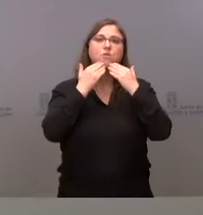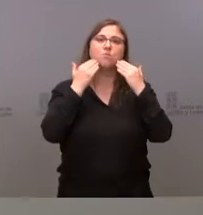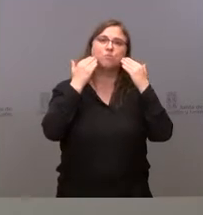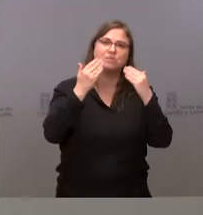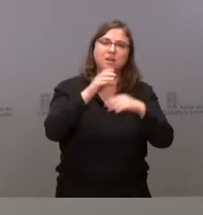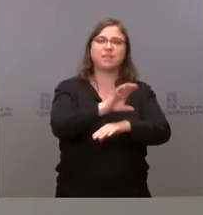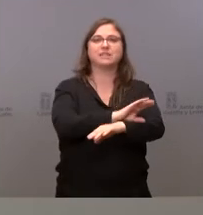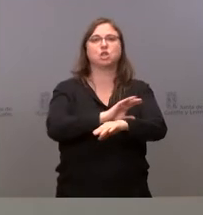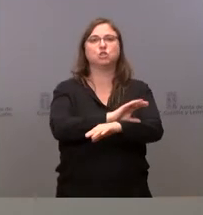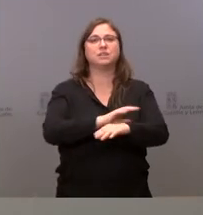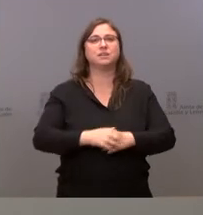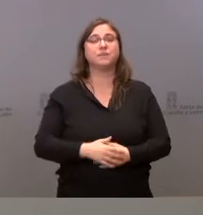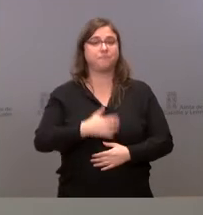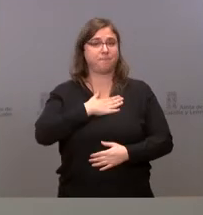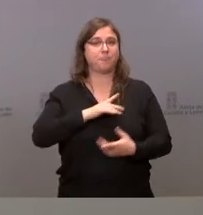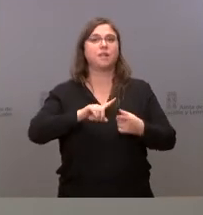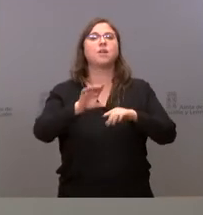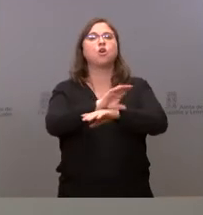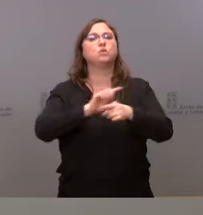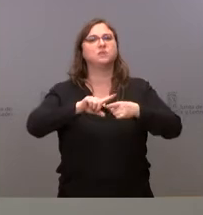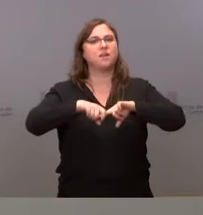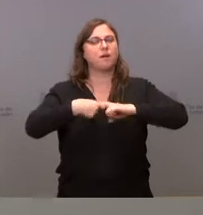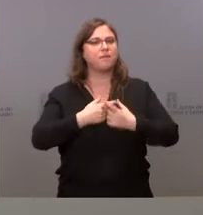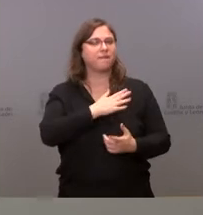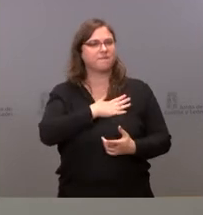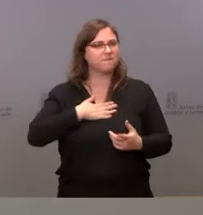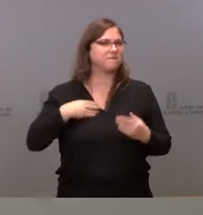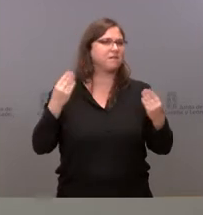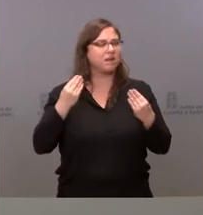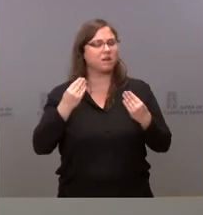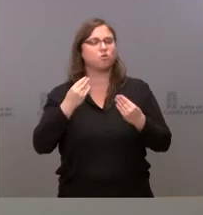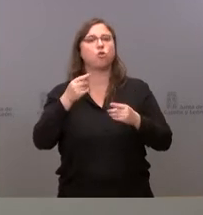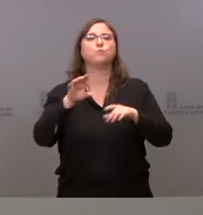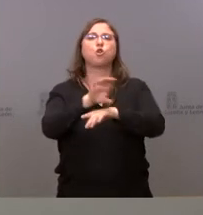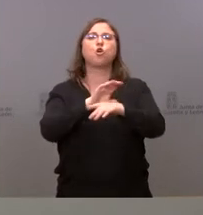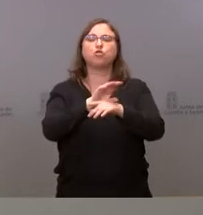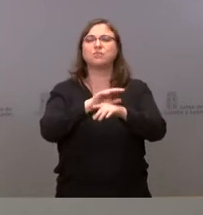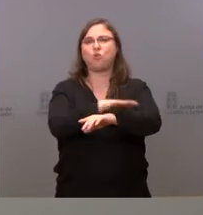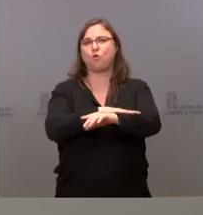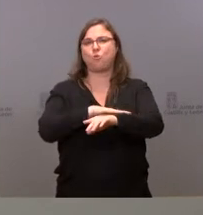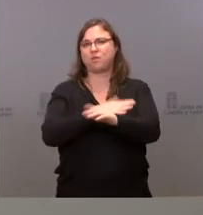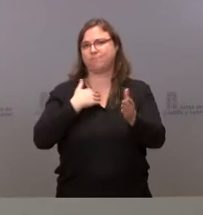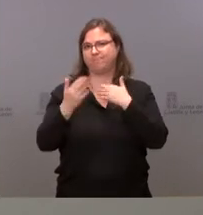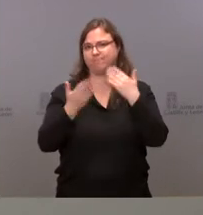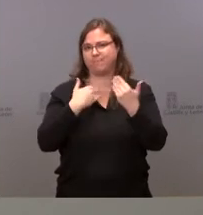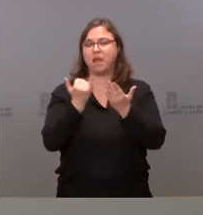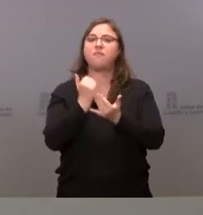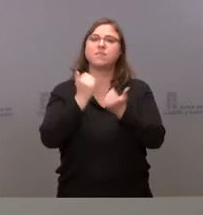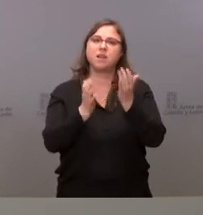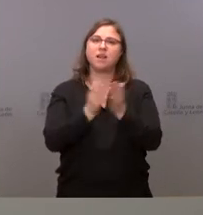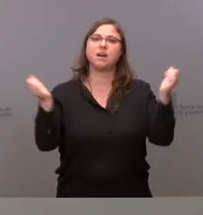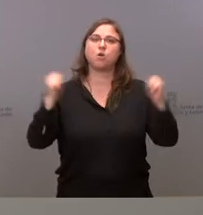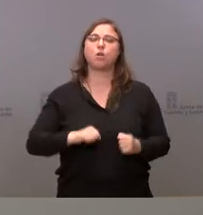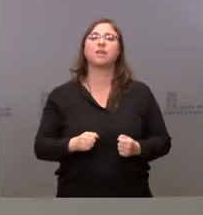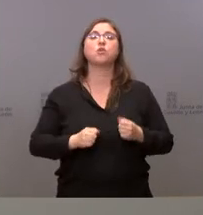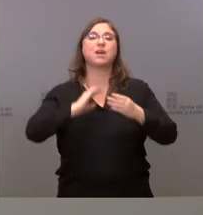consejero. Desde la Consejería de Familia hemos llevado a Consejo de Gobierno y hemos acordado cuatro expedientes, los